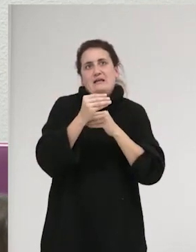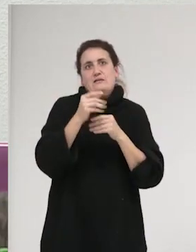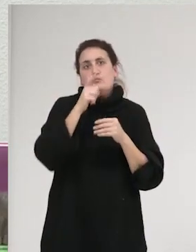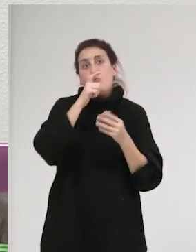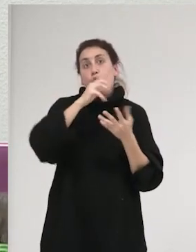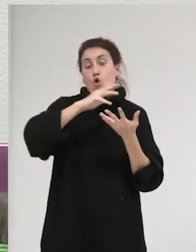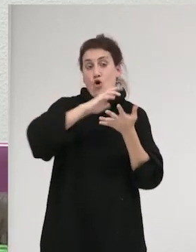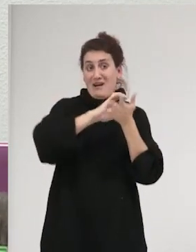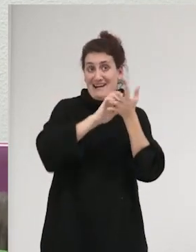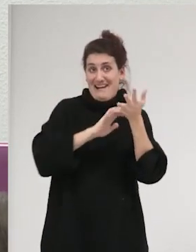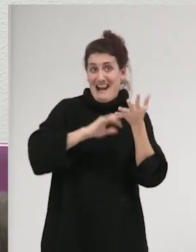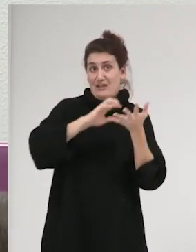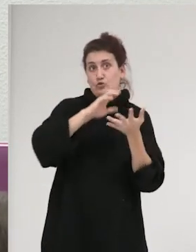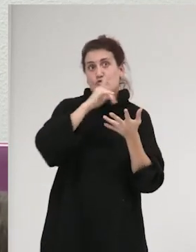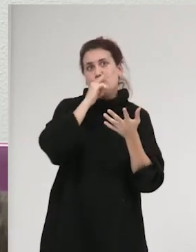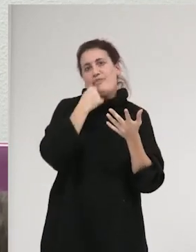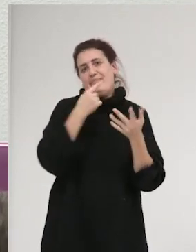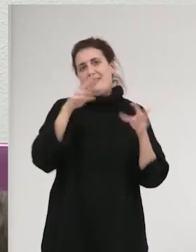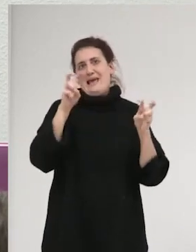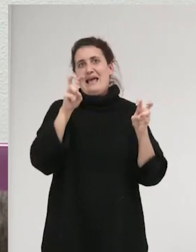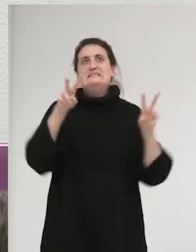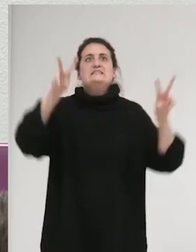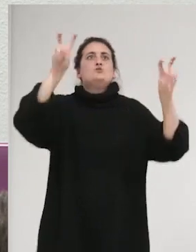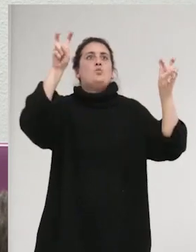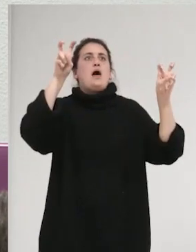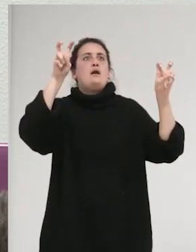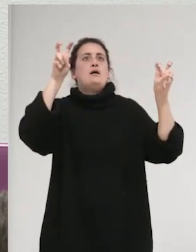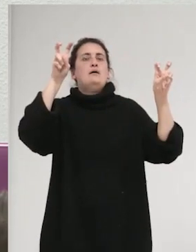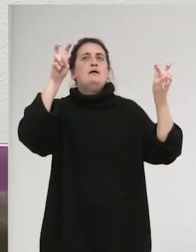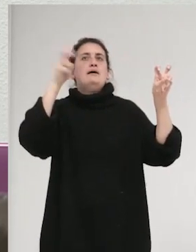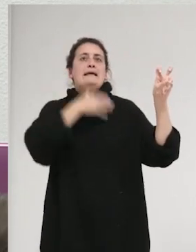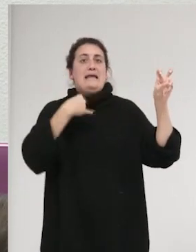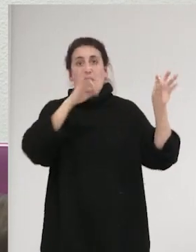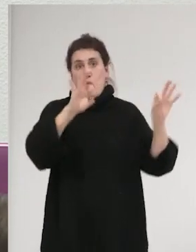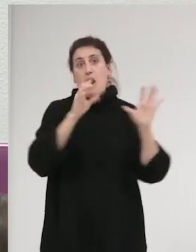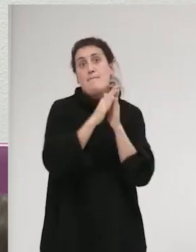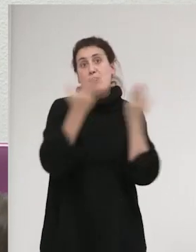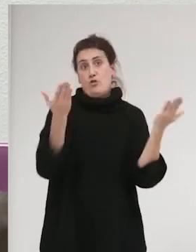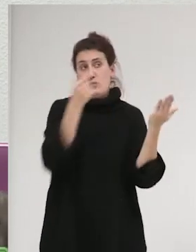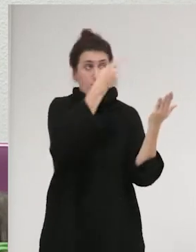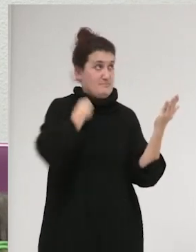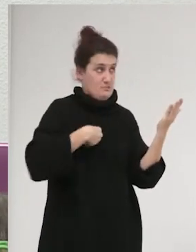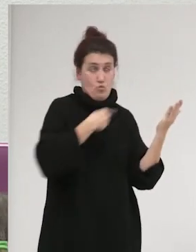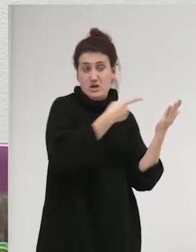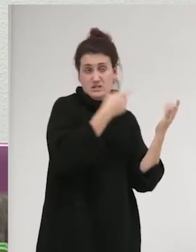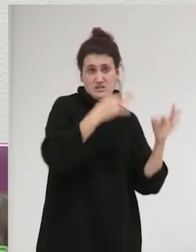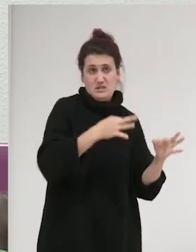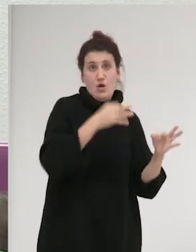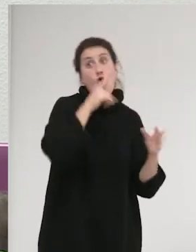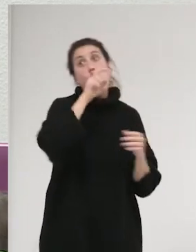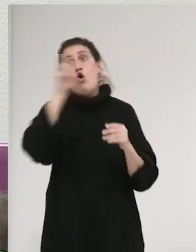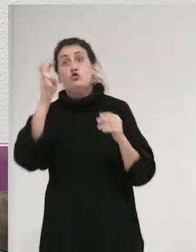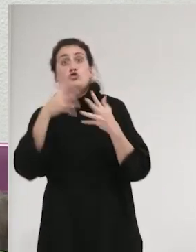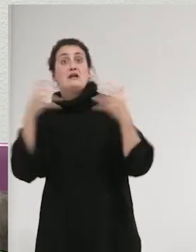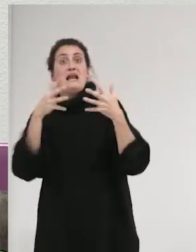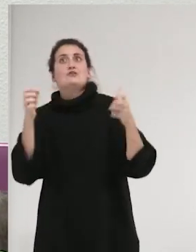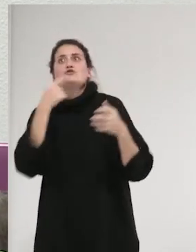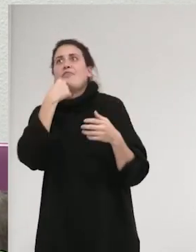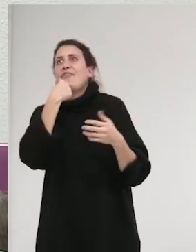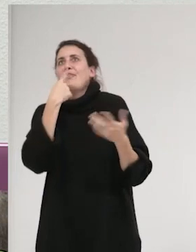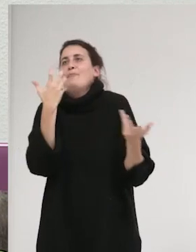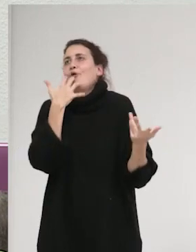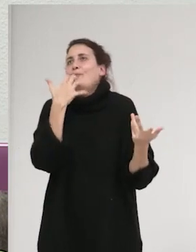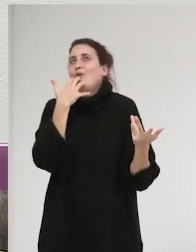relatos que son más proclives a sacar un titular como los que saca el periódico son estos relatos. Otros relatos en los cuales las víctimas